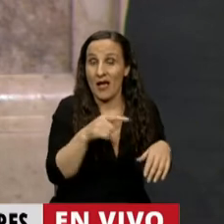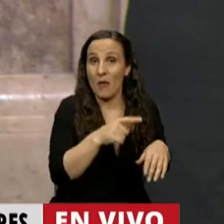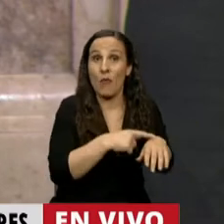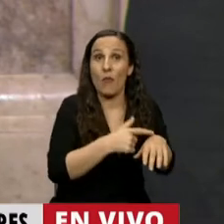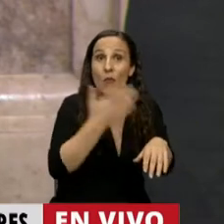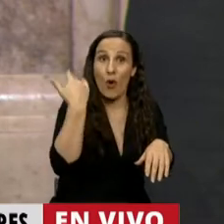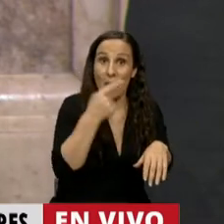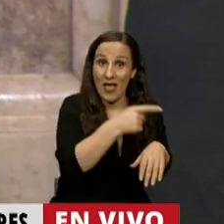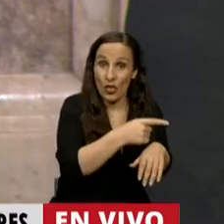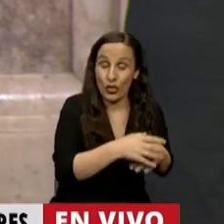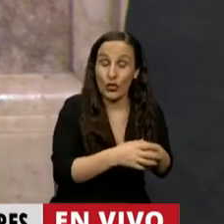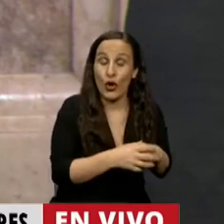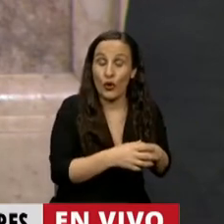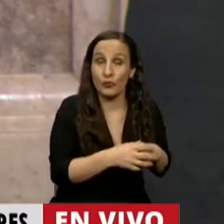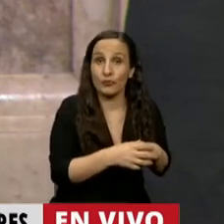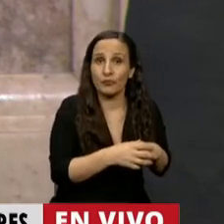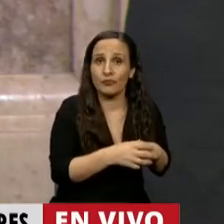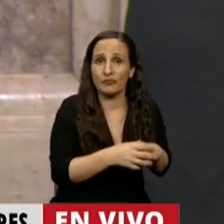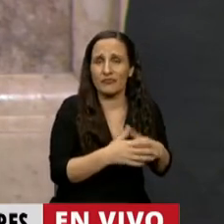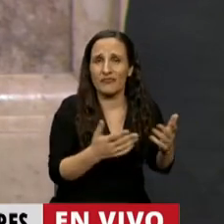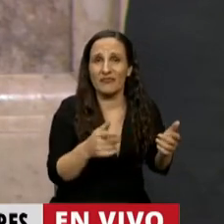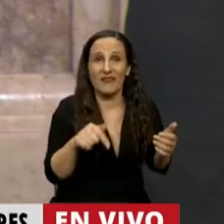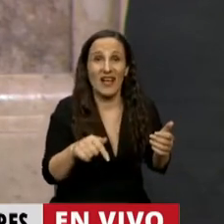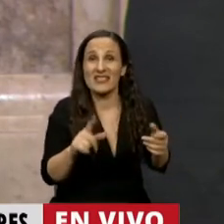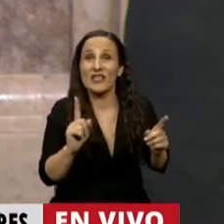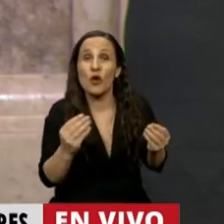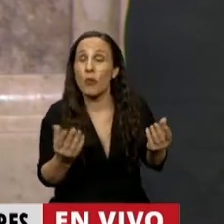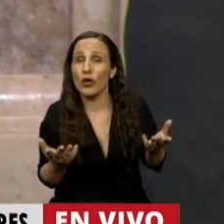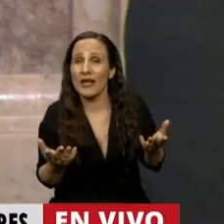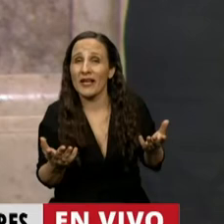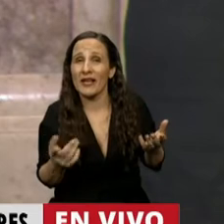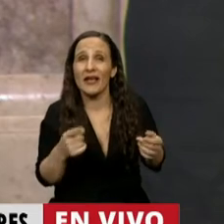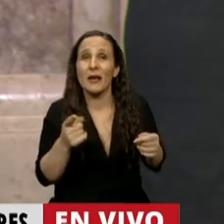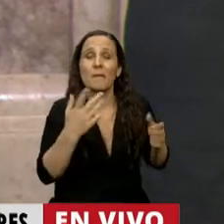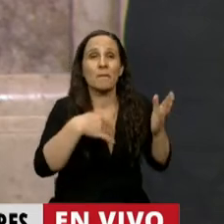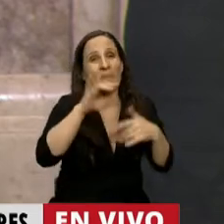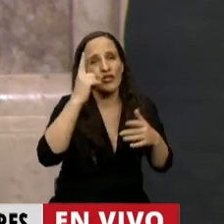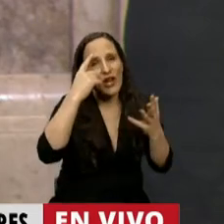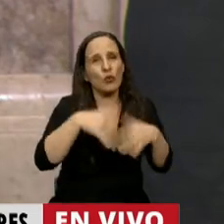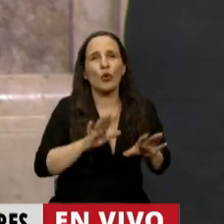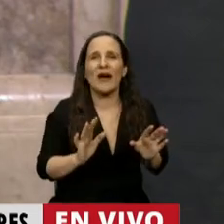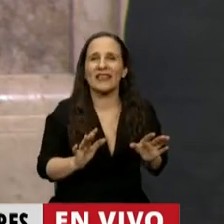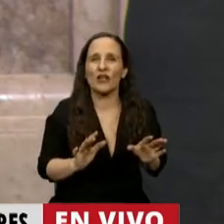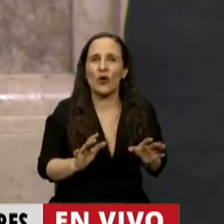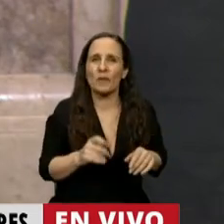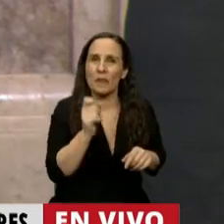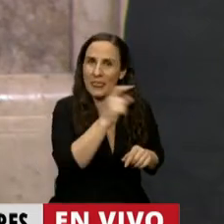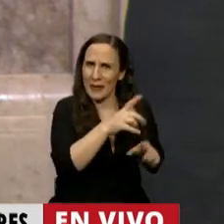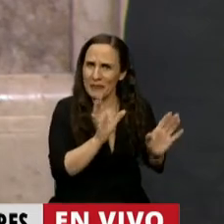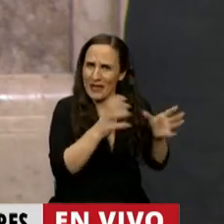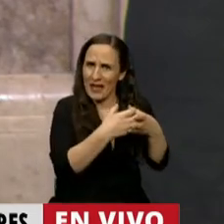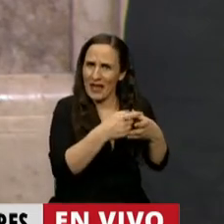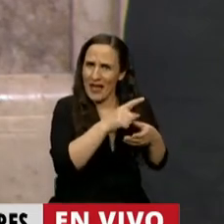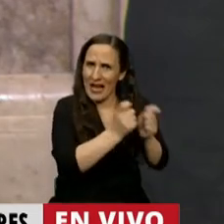contaron, no pasaba esto. ¿Sabe por qué, Presidente? Porque había mayoría automática. Aunque cambiemos, no tenía